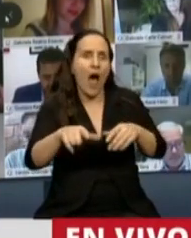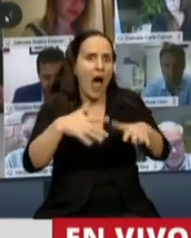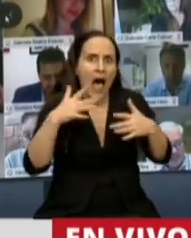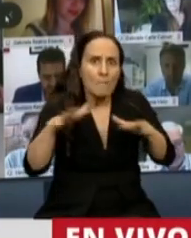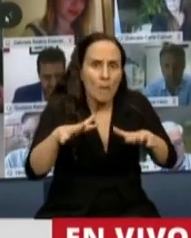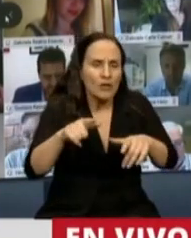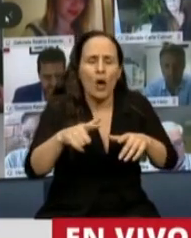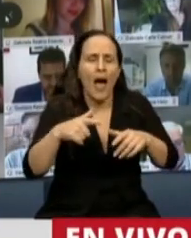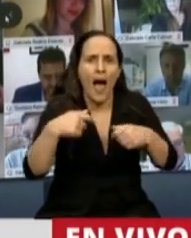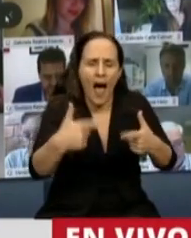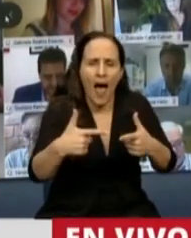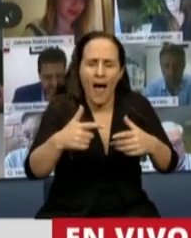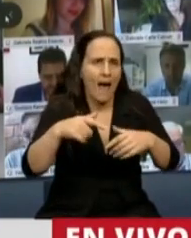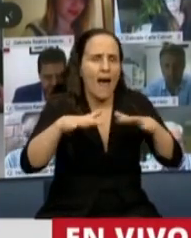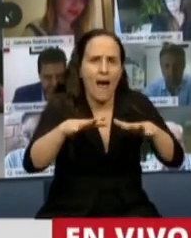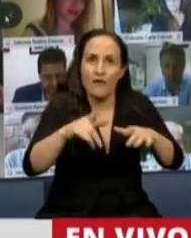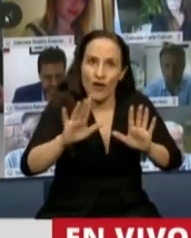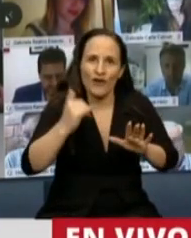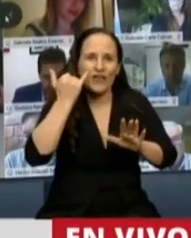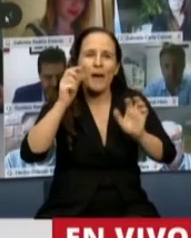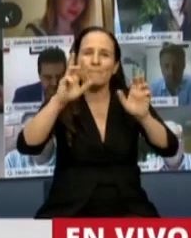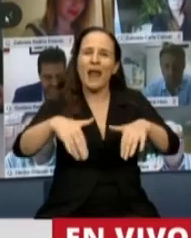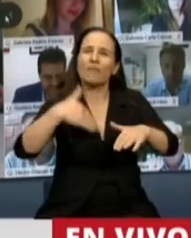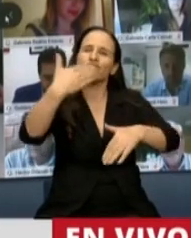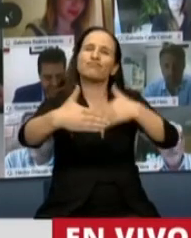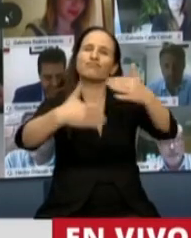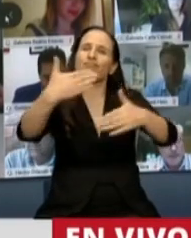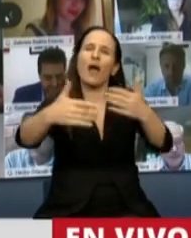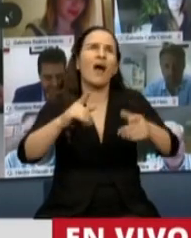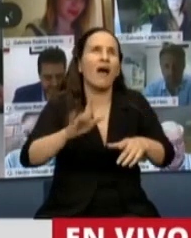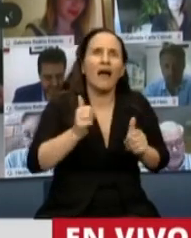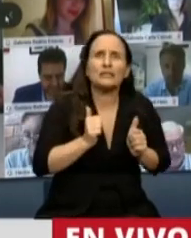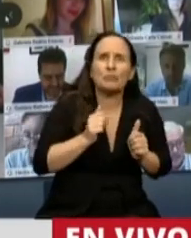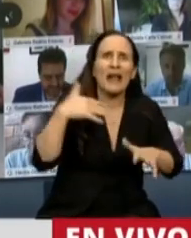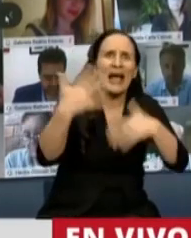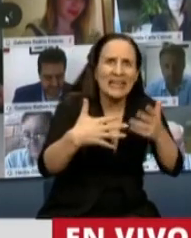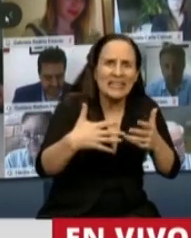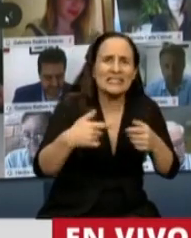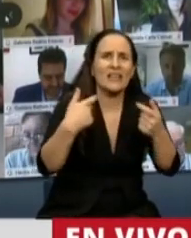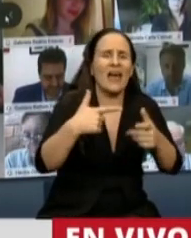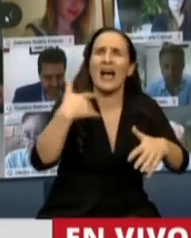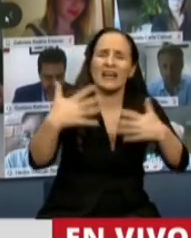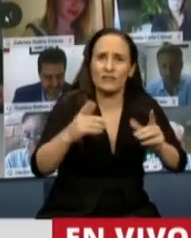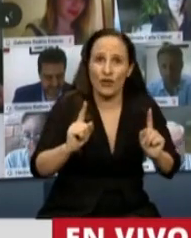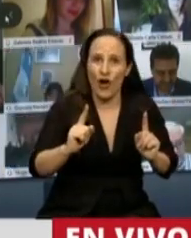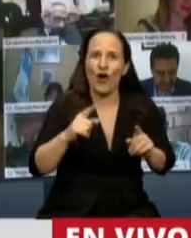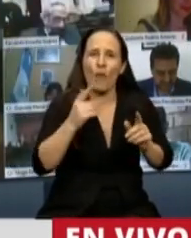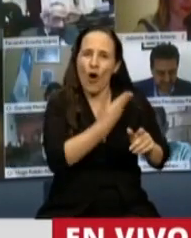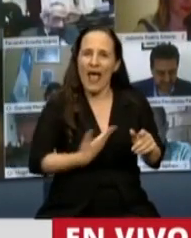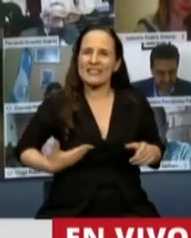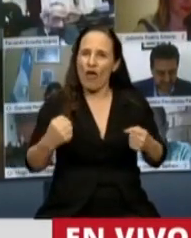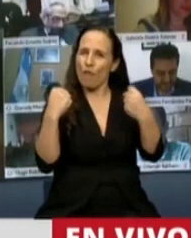ante un próximo escenario, una próxima crisis o una próxima pandemia para dar respuesta, poder tener un Estado más